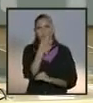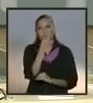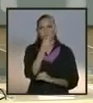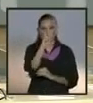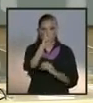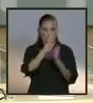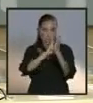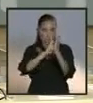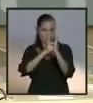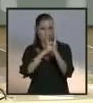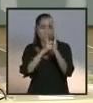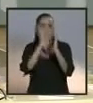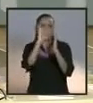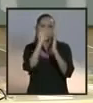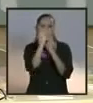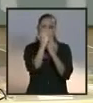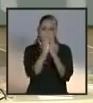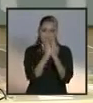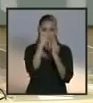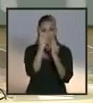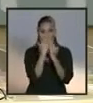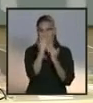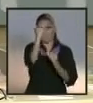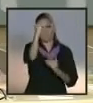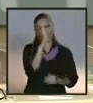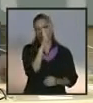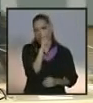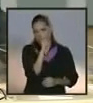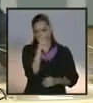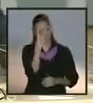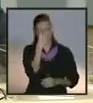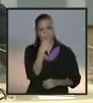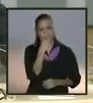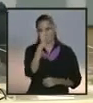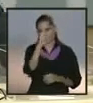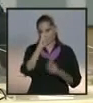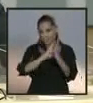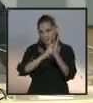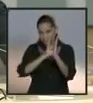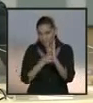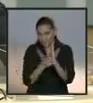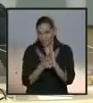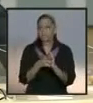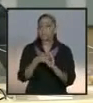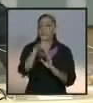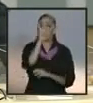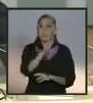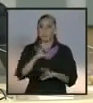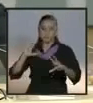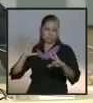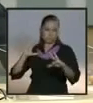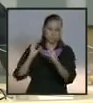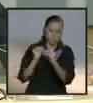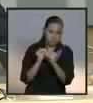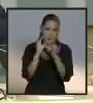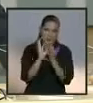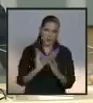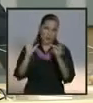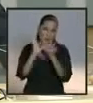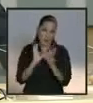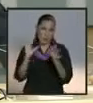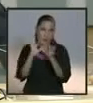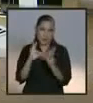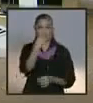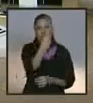Pueden ser menores, pero no mayores. Por último, la candidata y los candidatos habrán de debatir durante 135 minutos